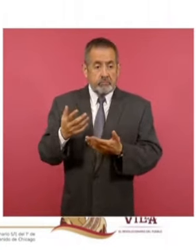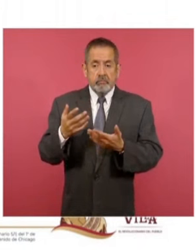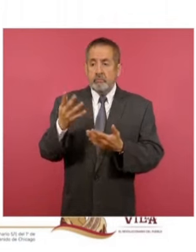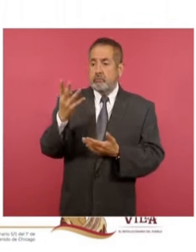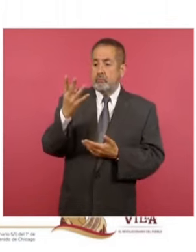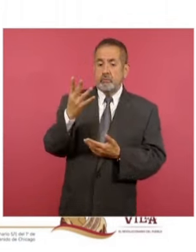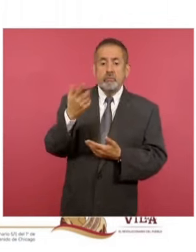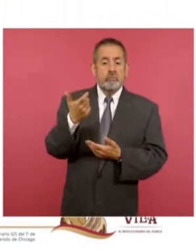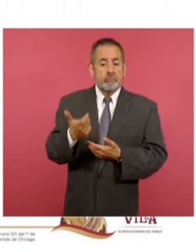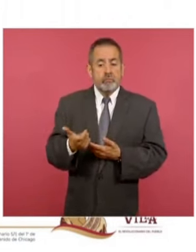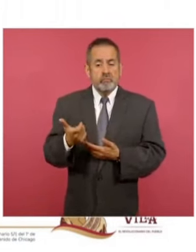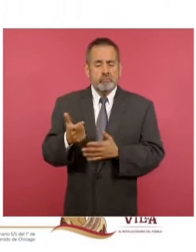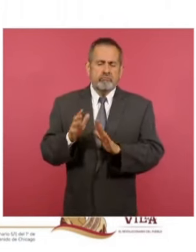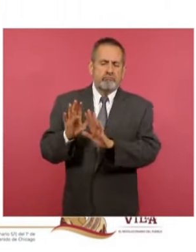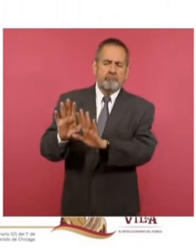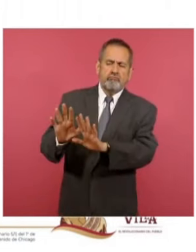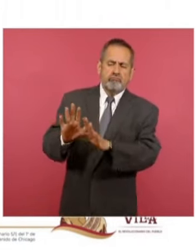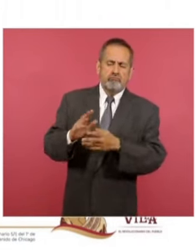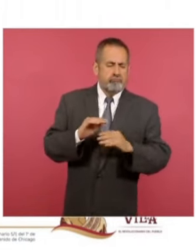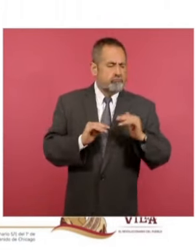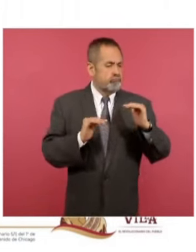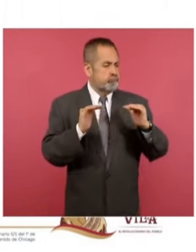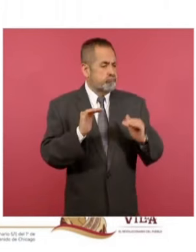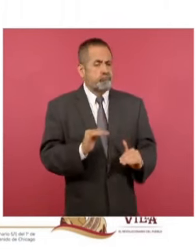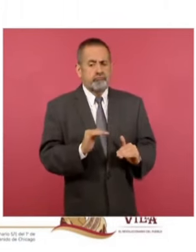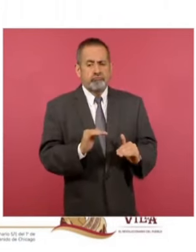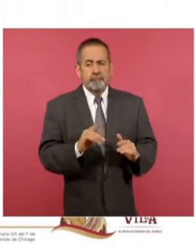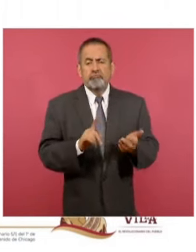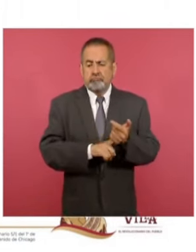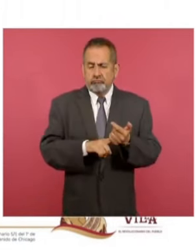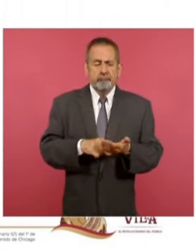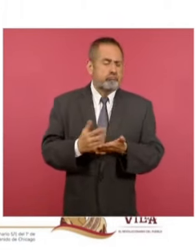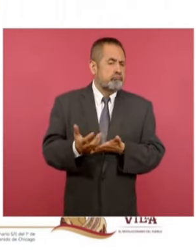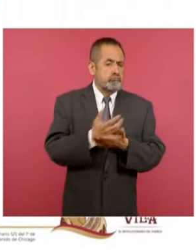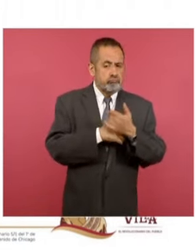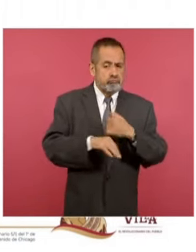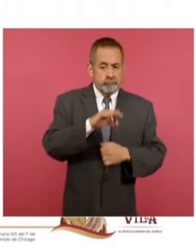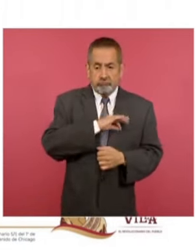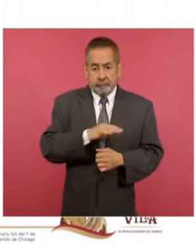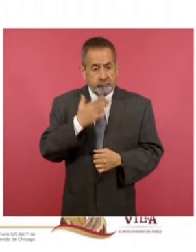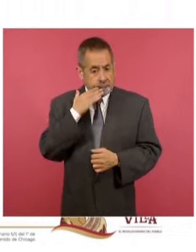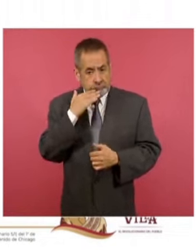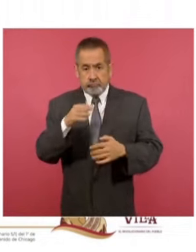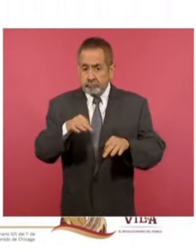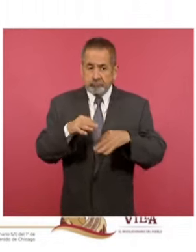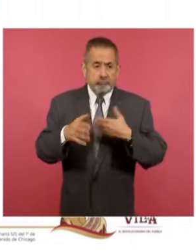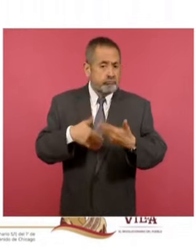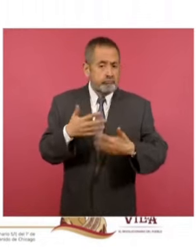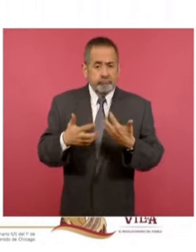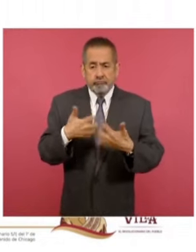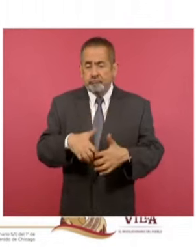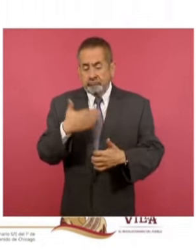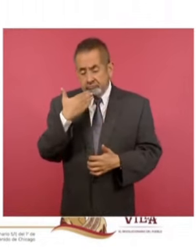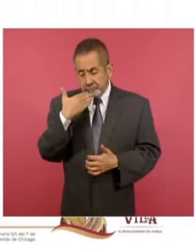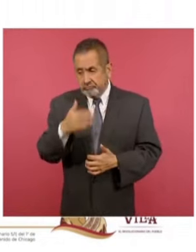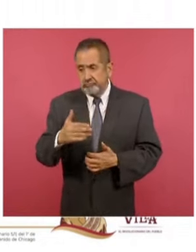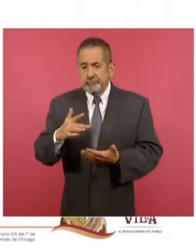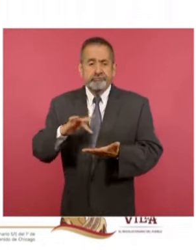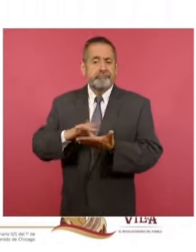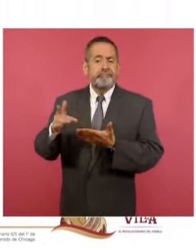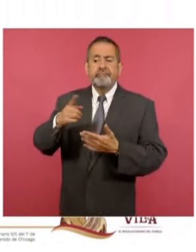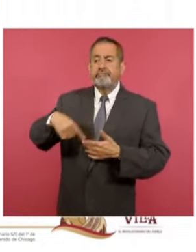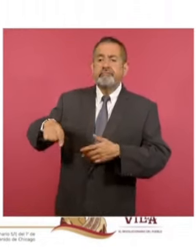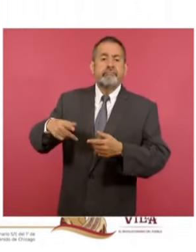por kilo entre el precio internacional y el promedio. Señala que está funcionando muy bien gracias al apoyo de los